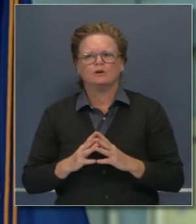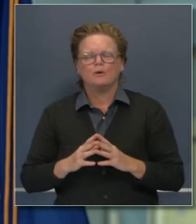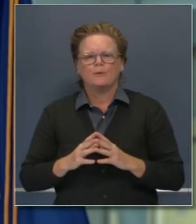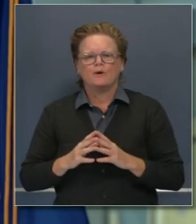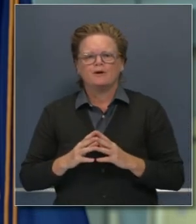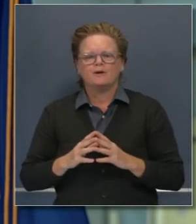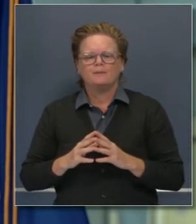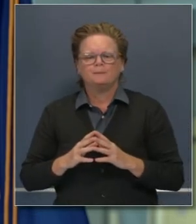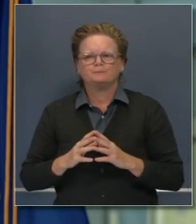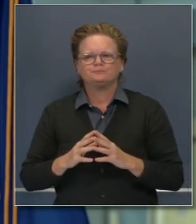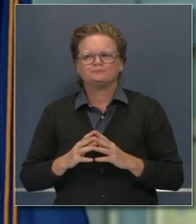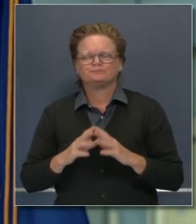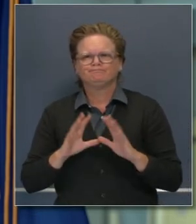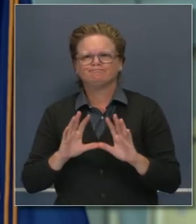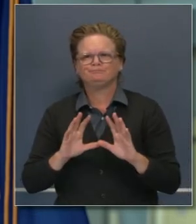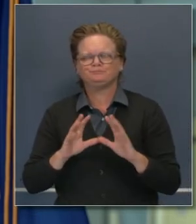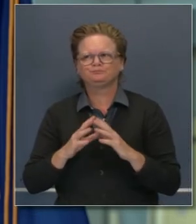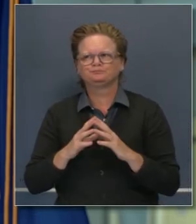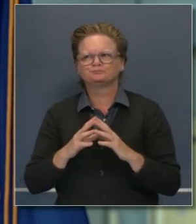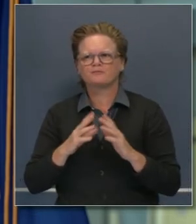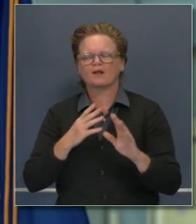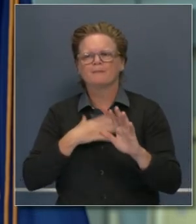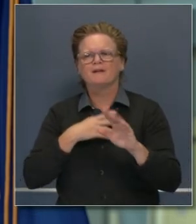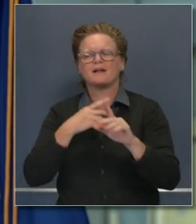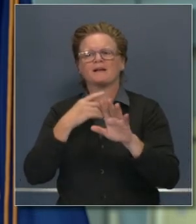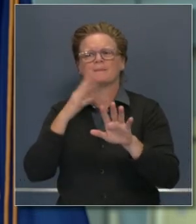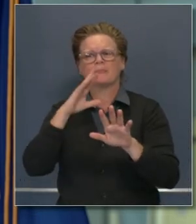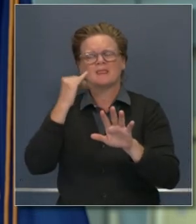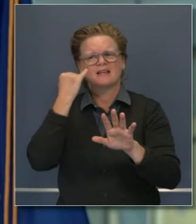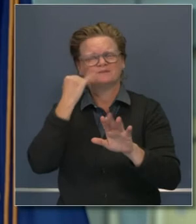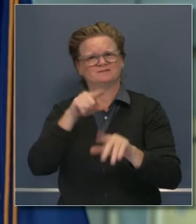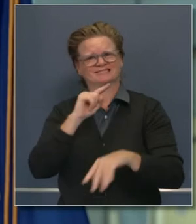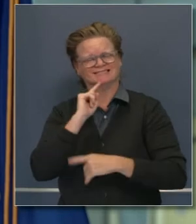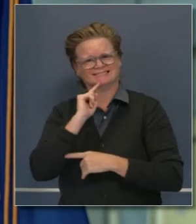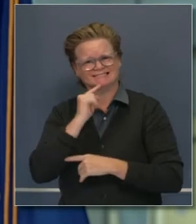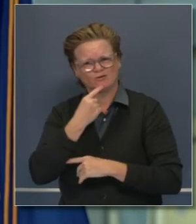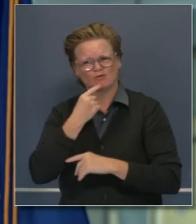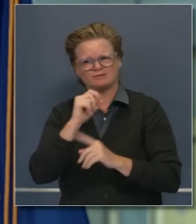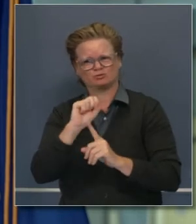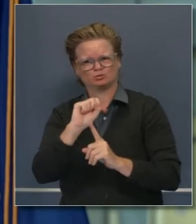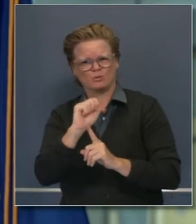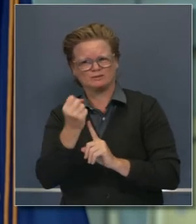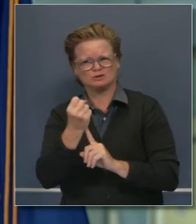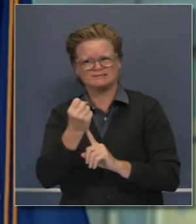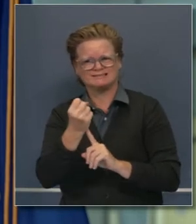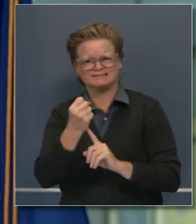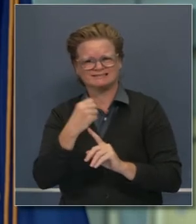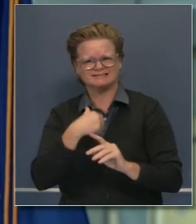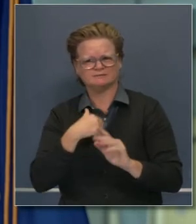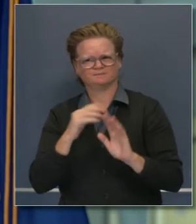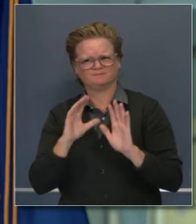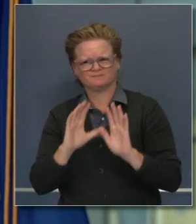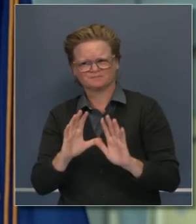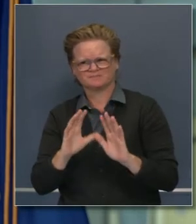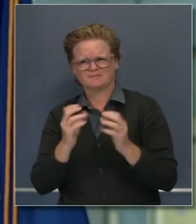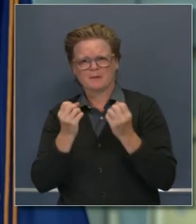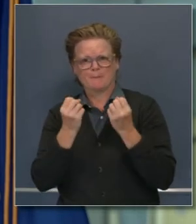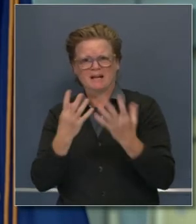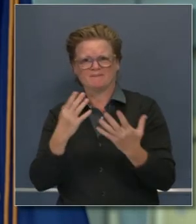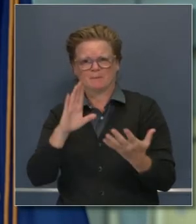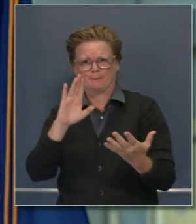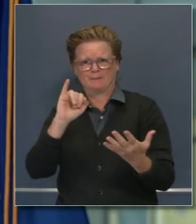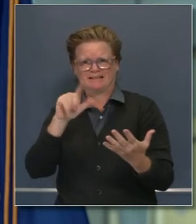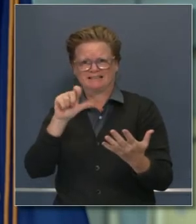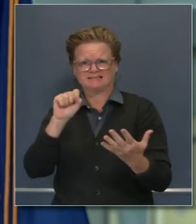De oficio, tratamos de no, a menos que existiera circunstancia extenuante, prever